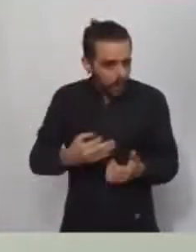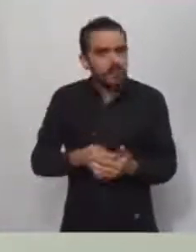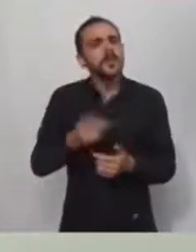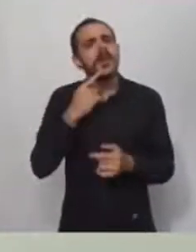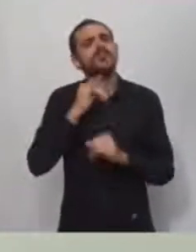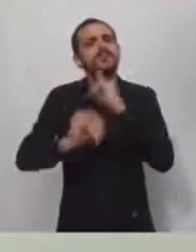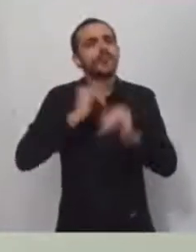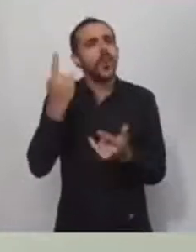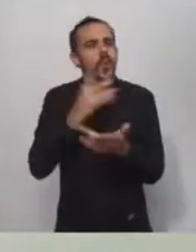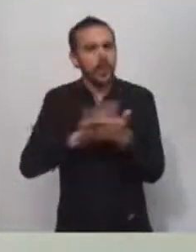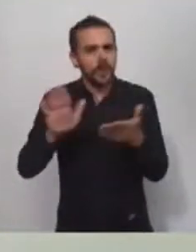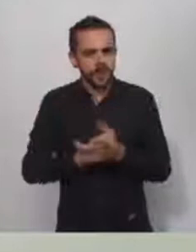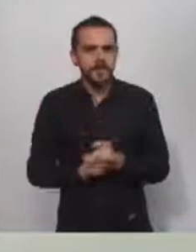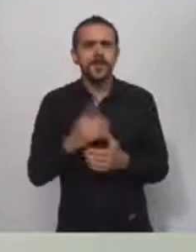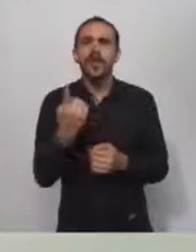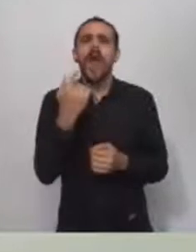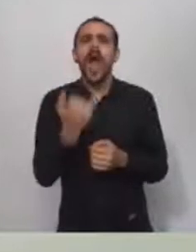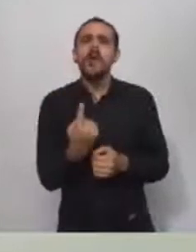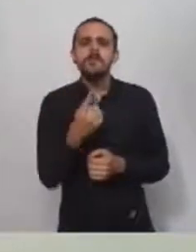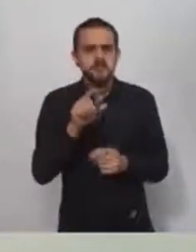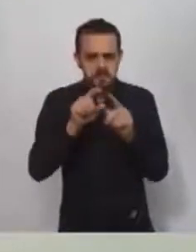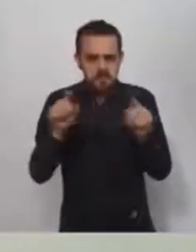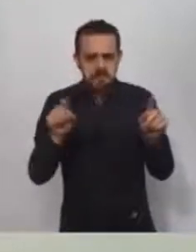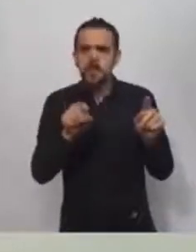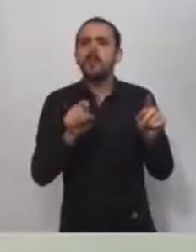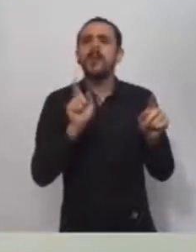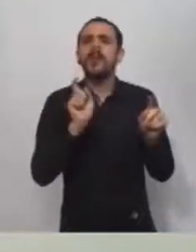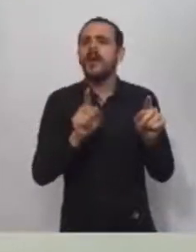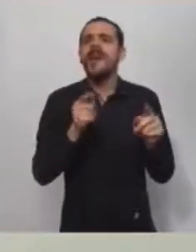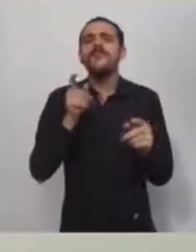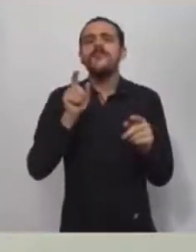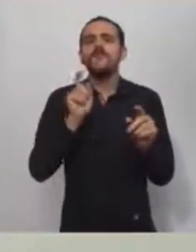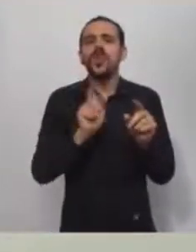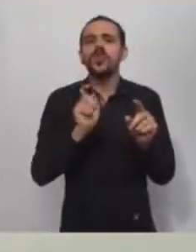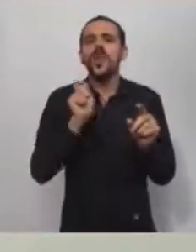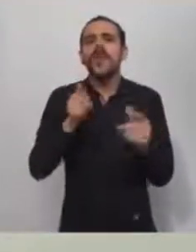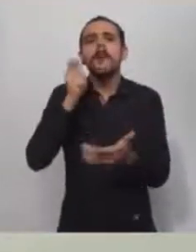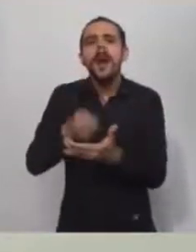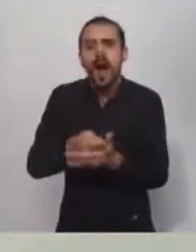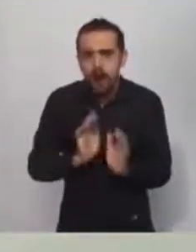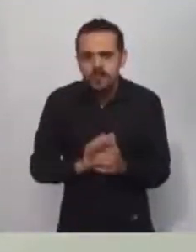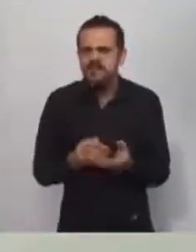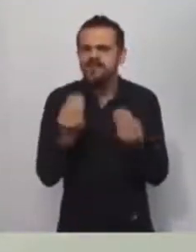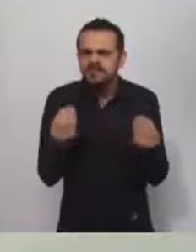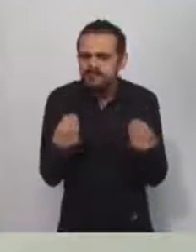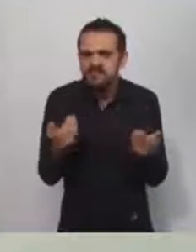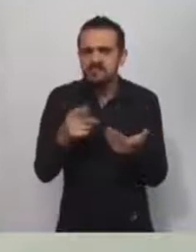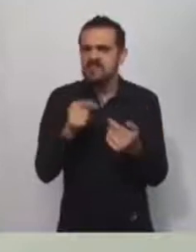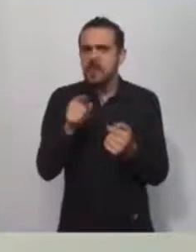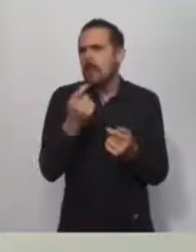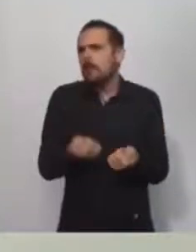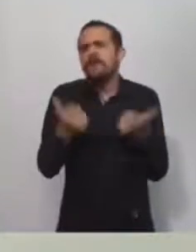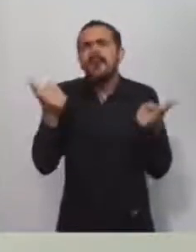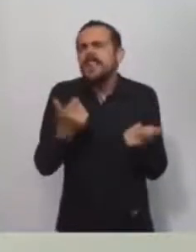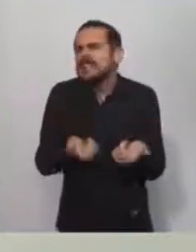hoy, que es el botón de pago. Este es un simple mecanismo para poder abonar y cumplir las obligaciones tributarias en tres pasos